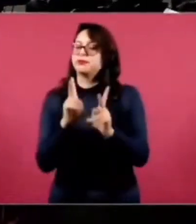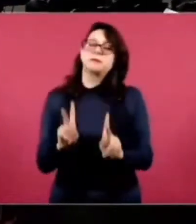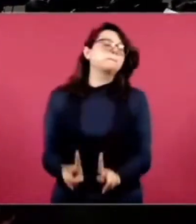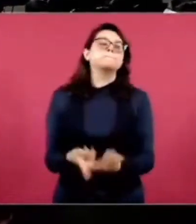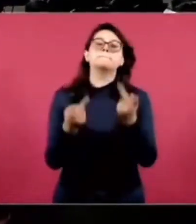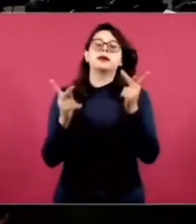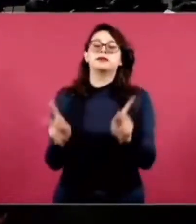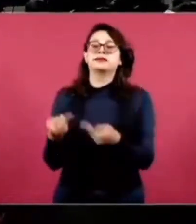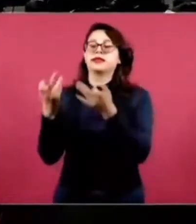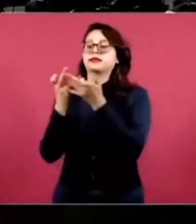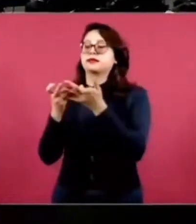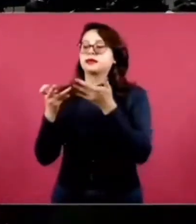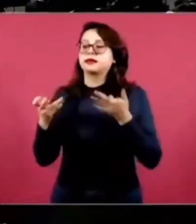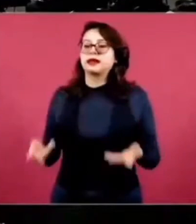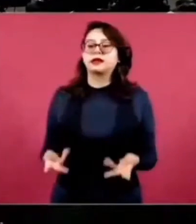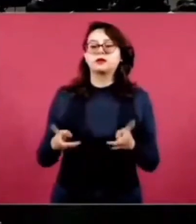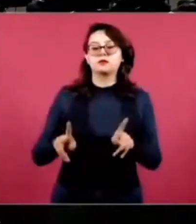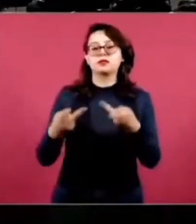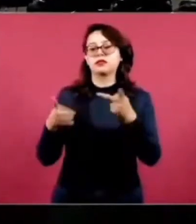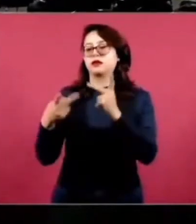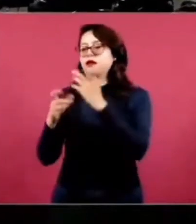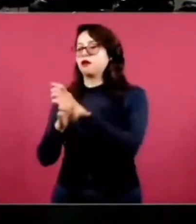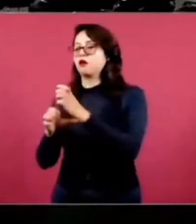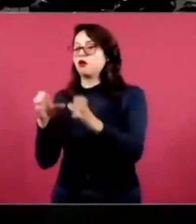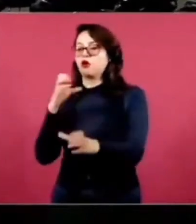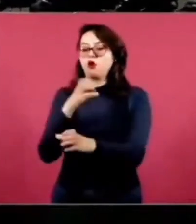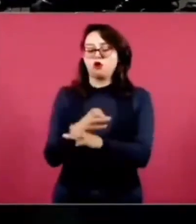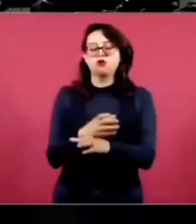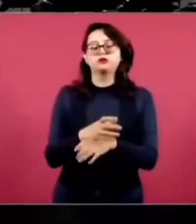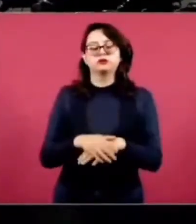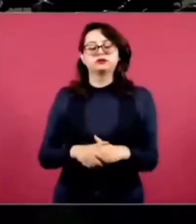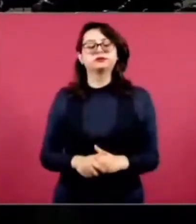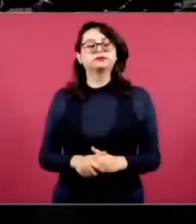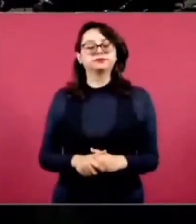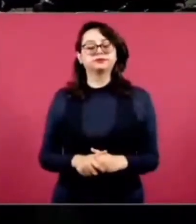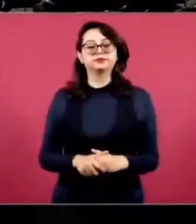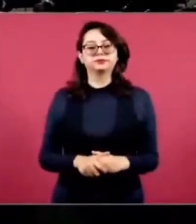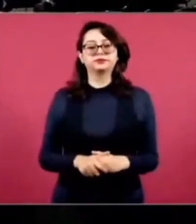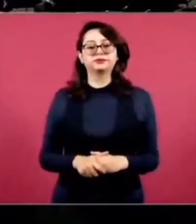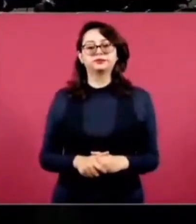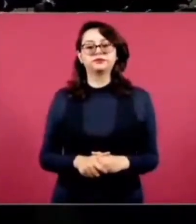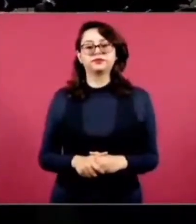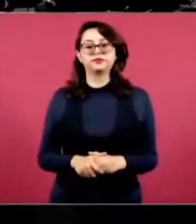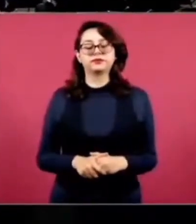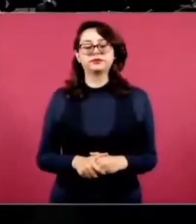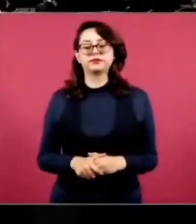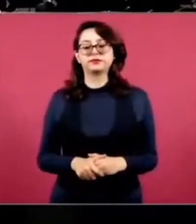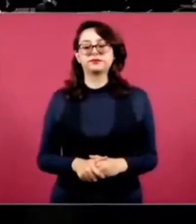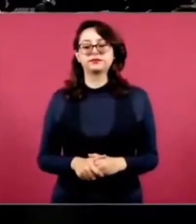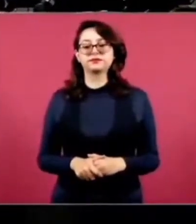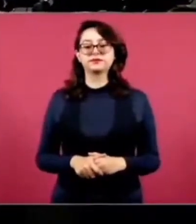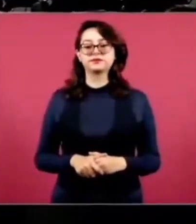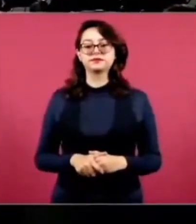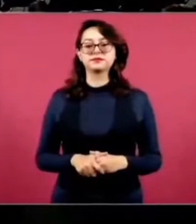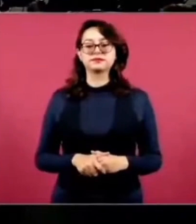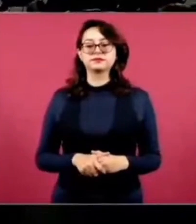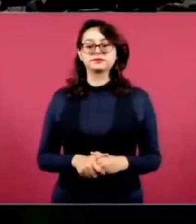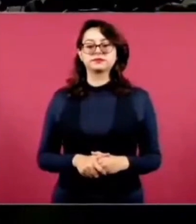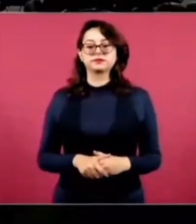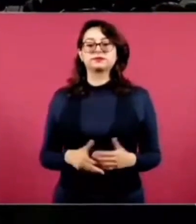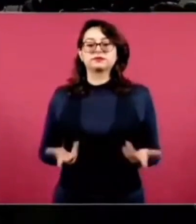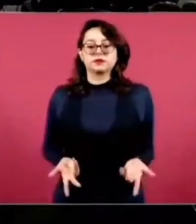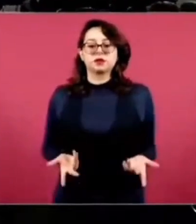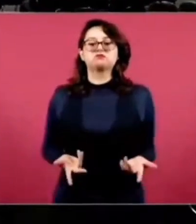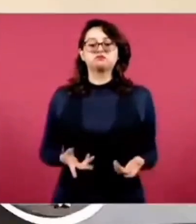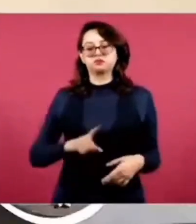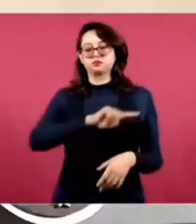de los predios de las tiendas Super Issste. Entonces, le damos